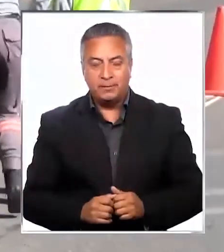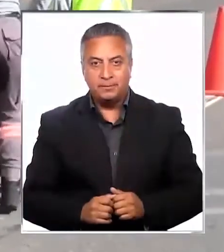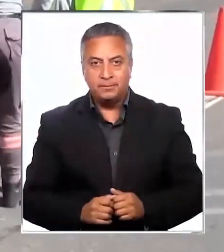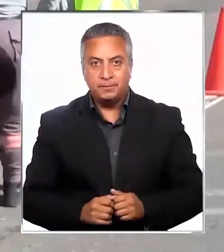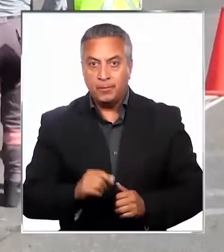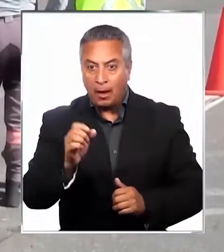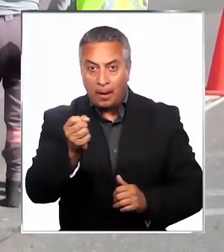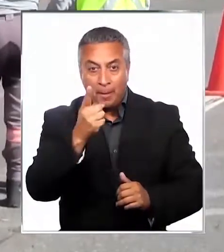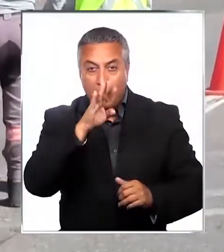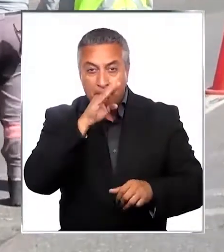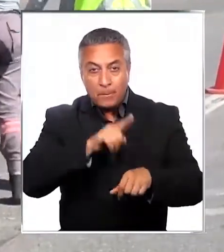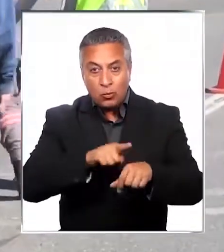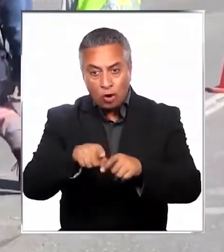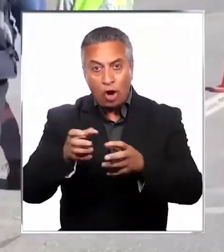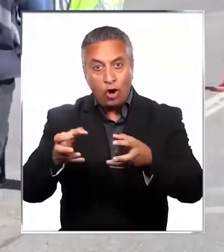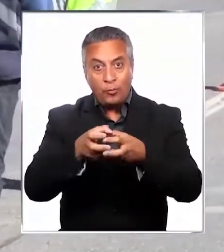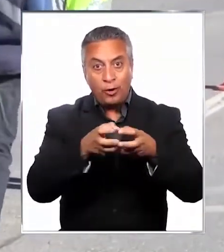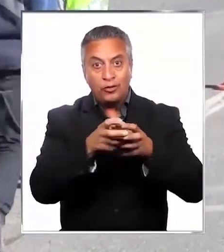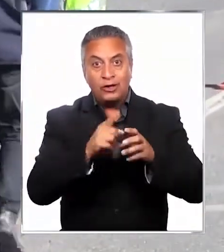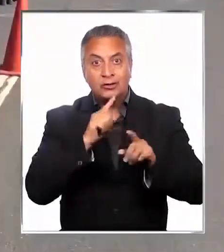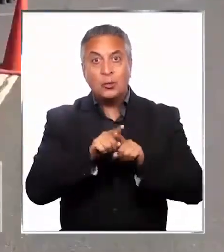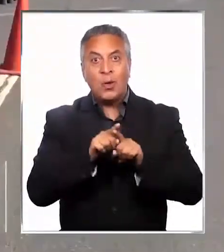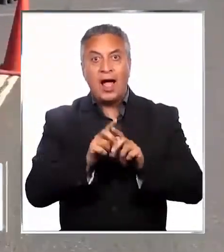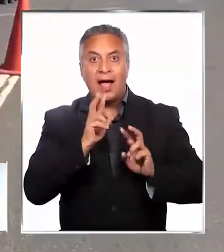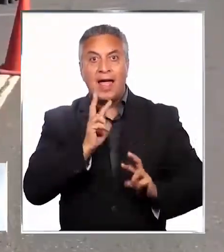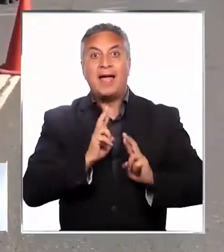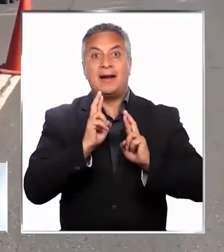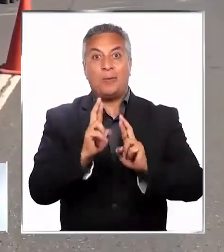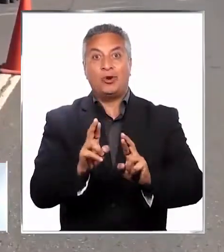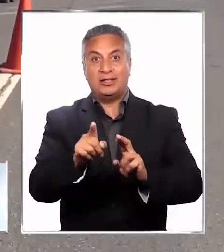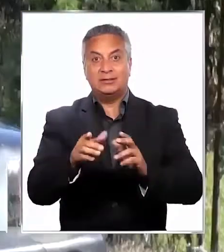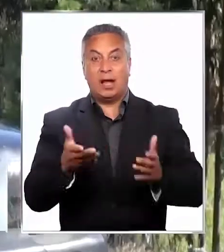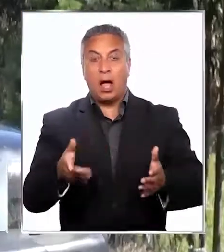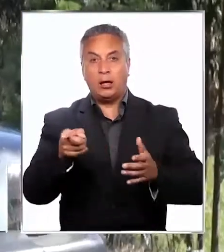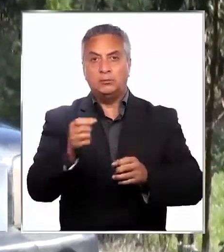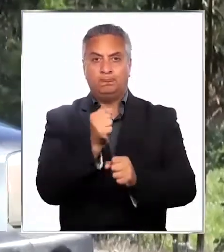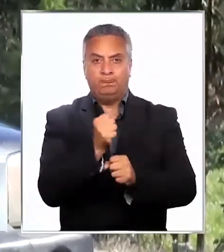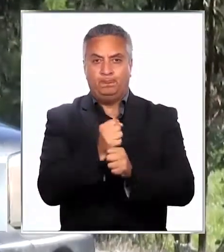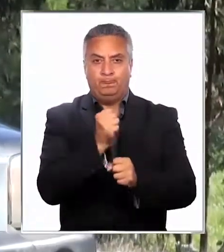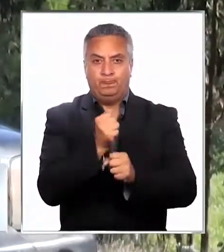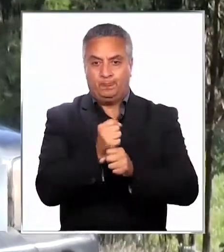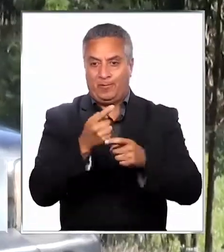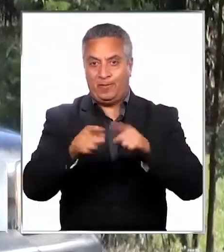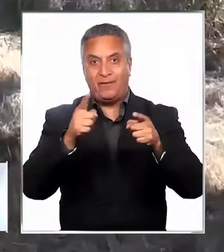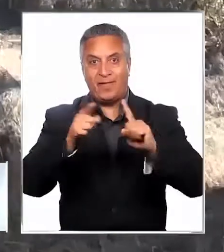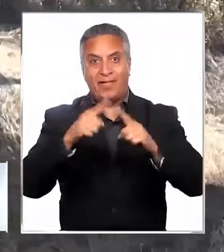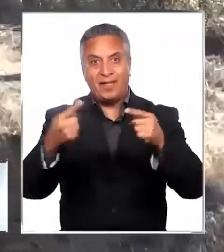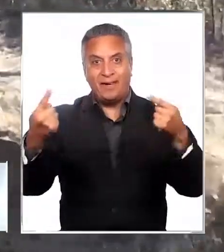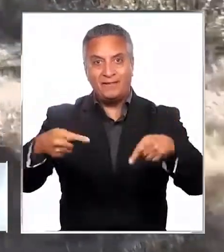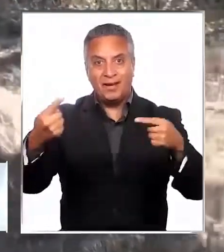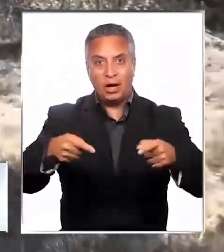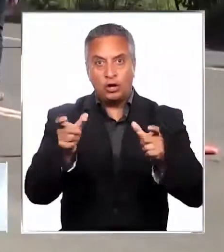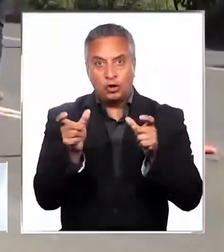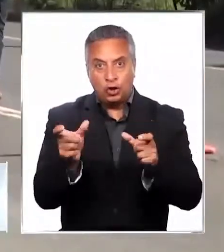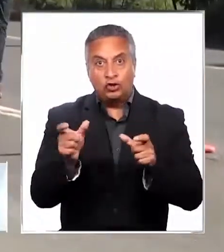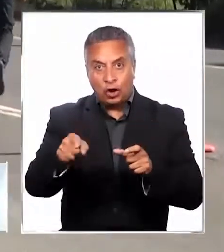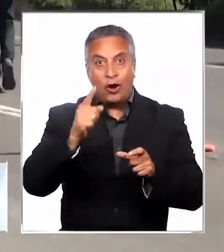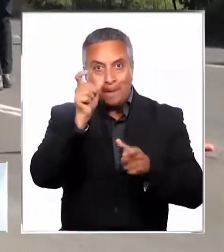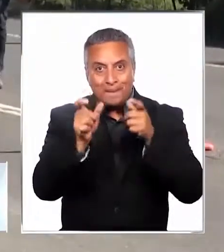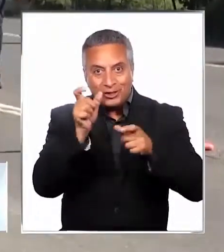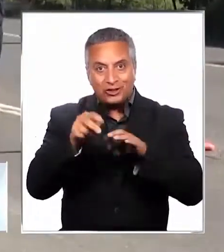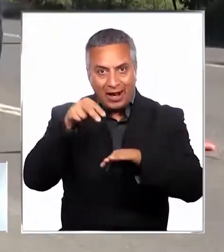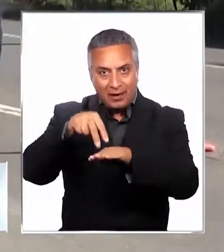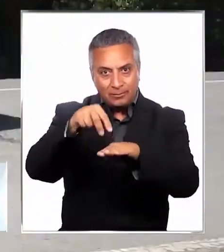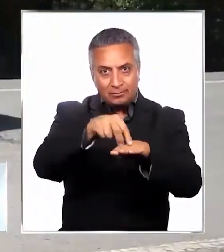Desde el primer minuto, superarios de la Agrupación de Respuesta a la Emergencia ARE han desarrollado su trabajo en las distintas barreras y controles